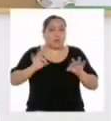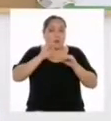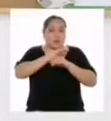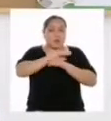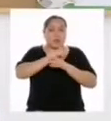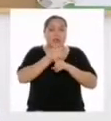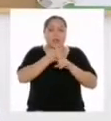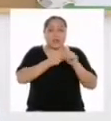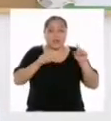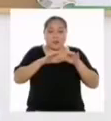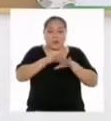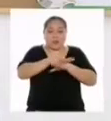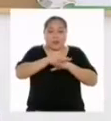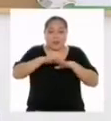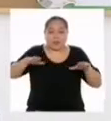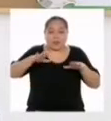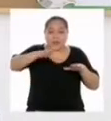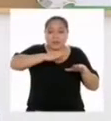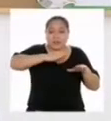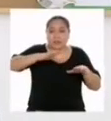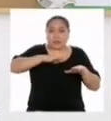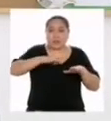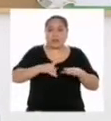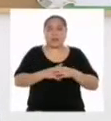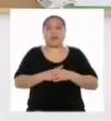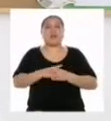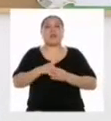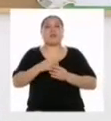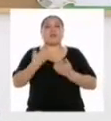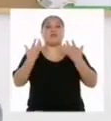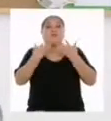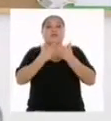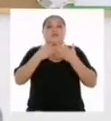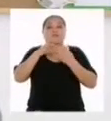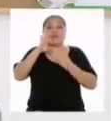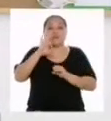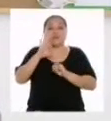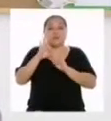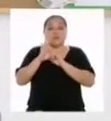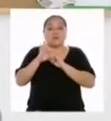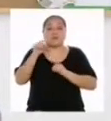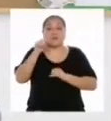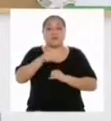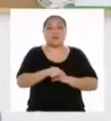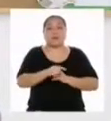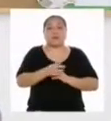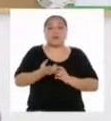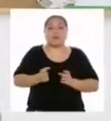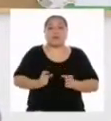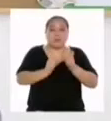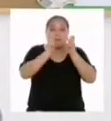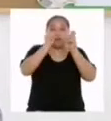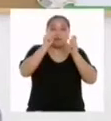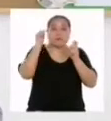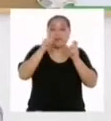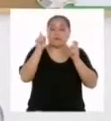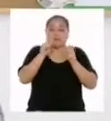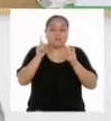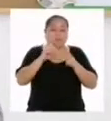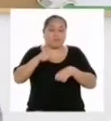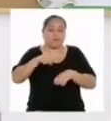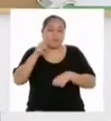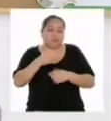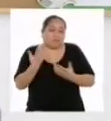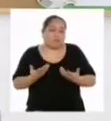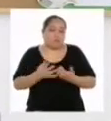superficie de las barras del histograma coincide con la frecuencia absoluta. En cambio, en el gráfico de barras, esa no es una condición